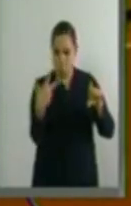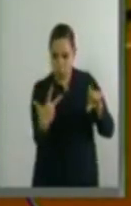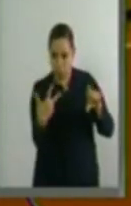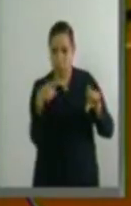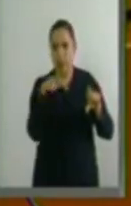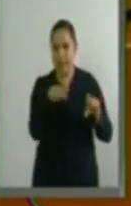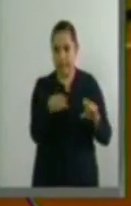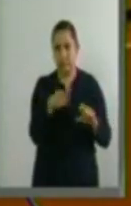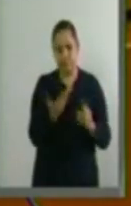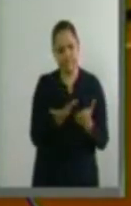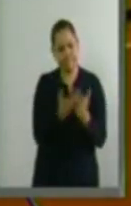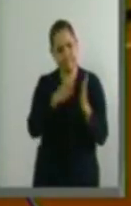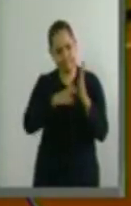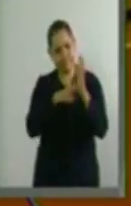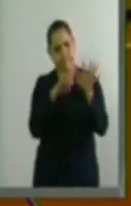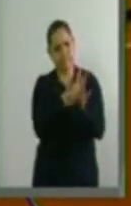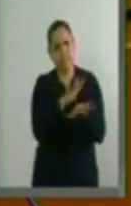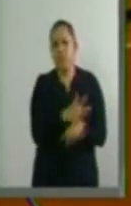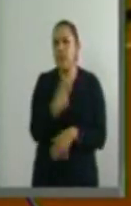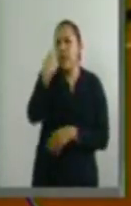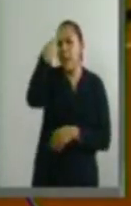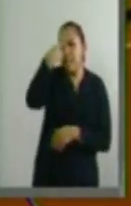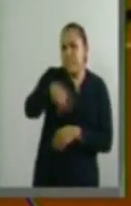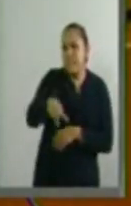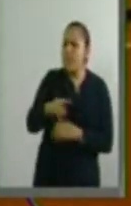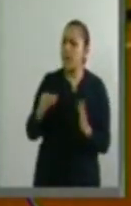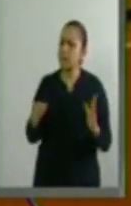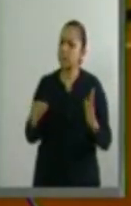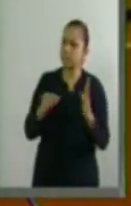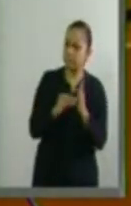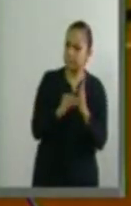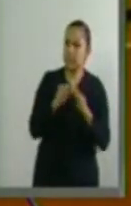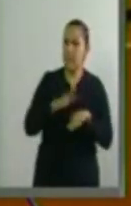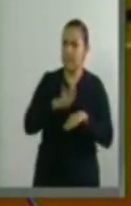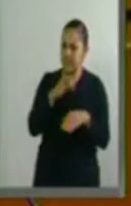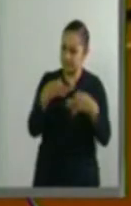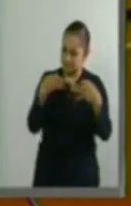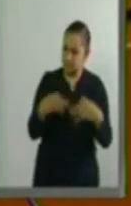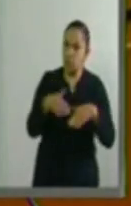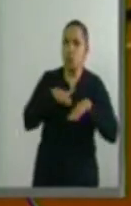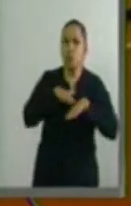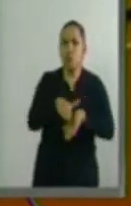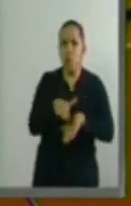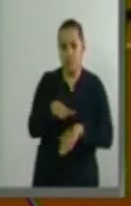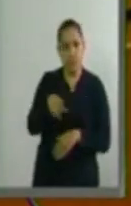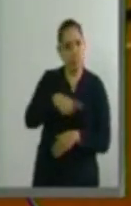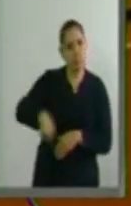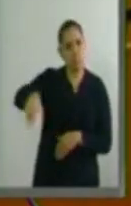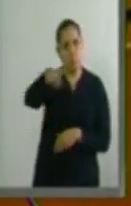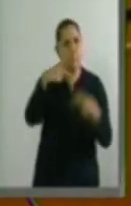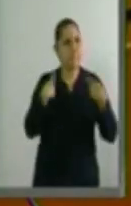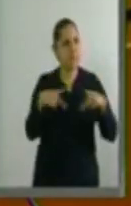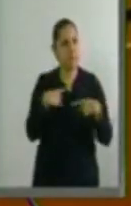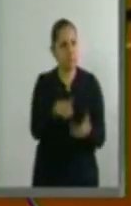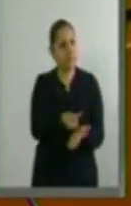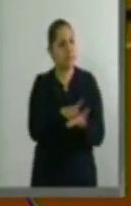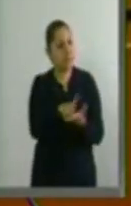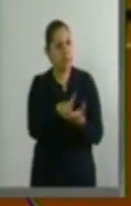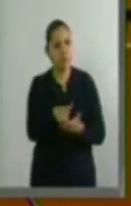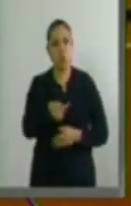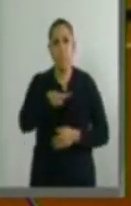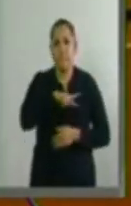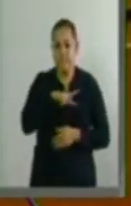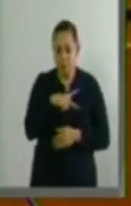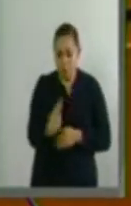garantizar de manera efectiva el derecho humano a la identidad de género, reconociéndolo explícitamente en nuestra